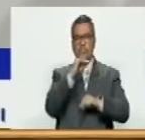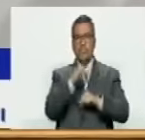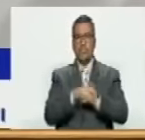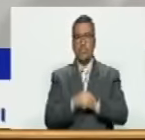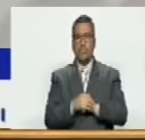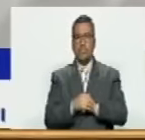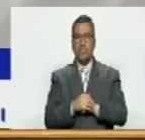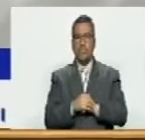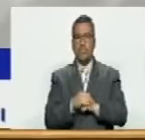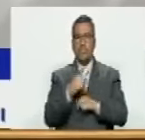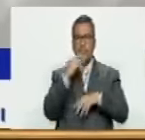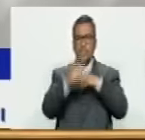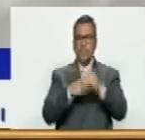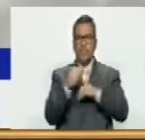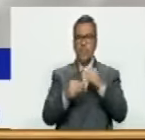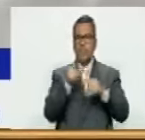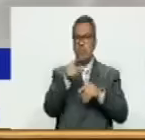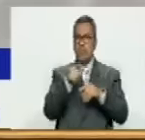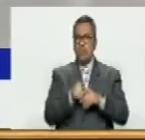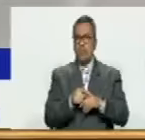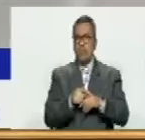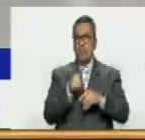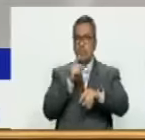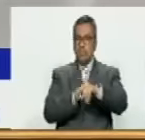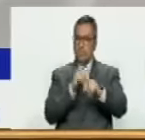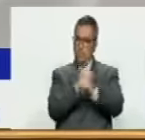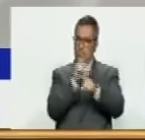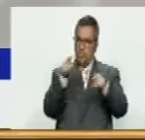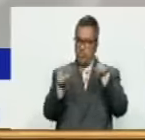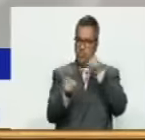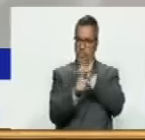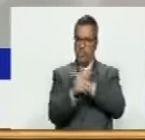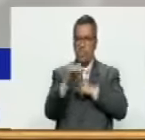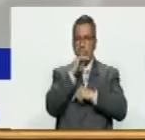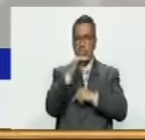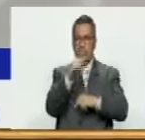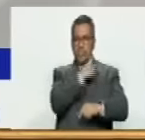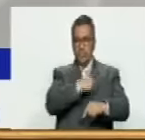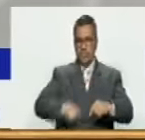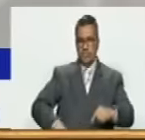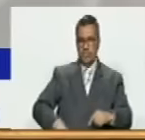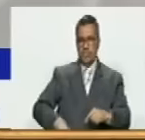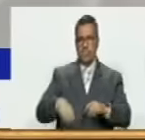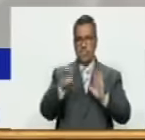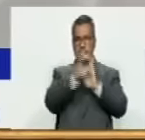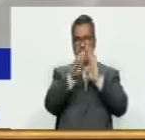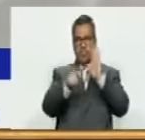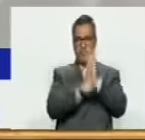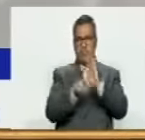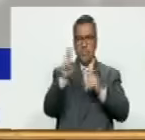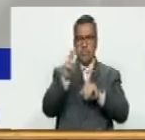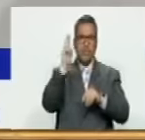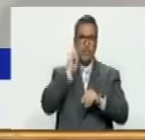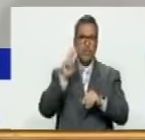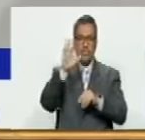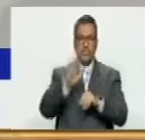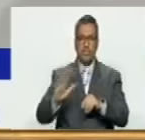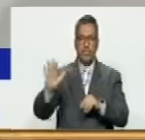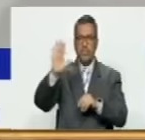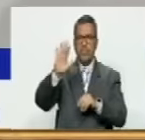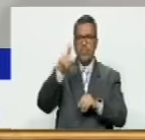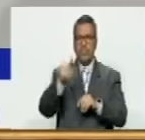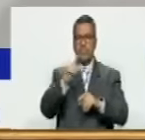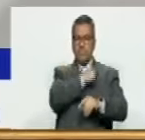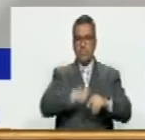referirnos a los recientes cambios anunciados por el presidente constitucional de la República Bolivariana de